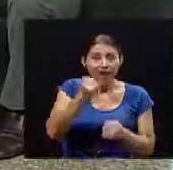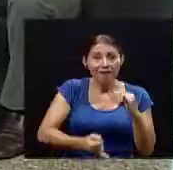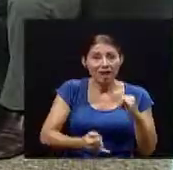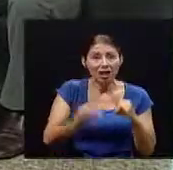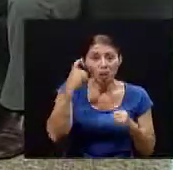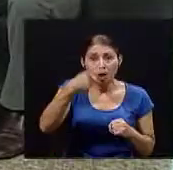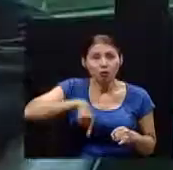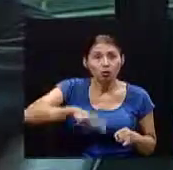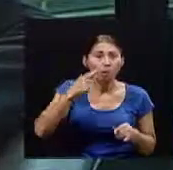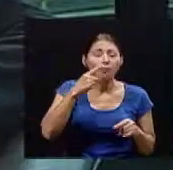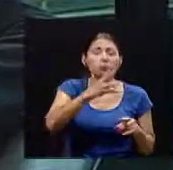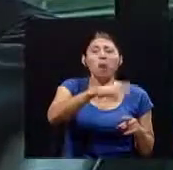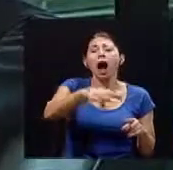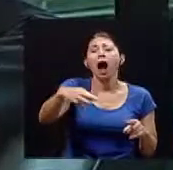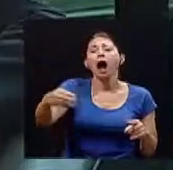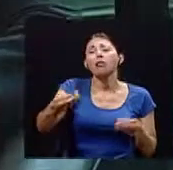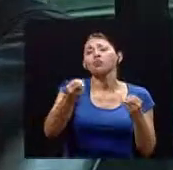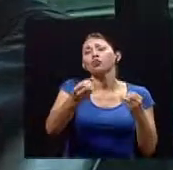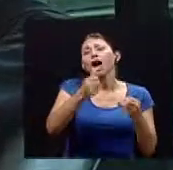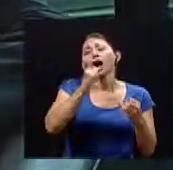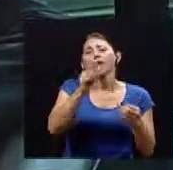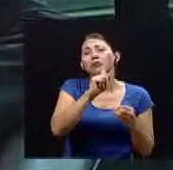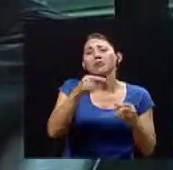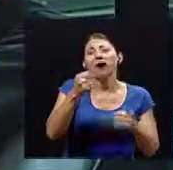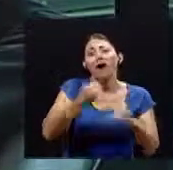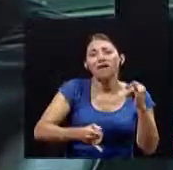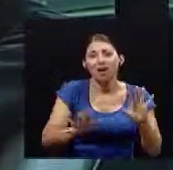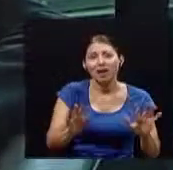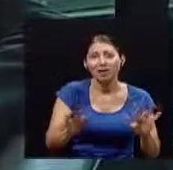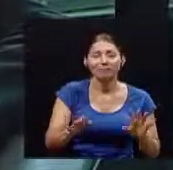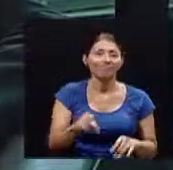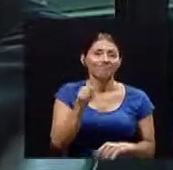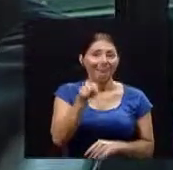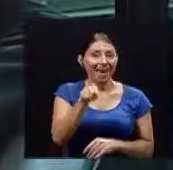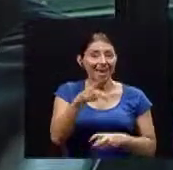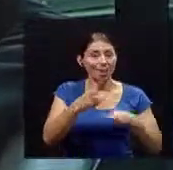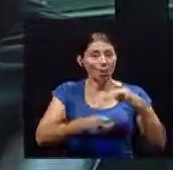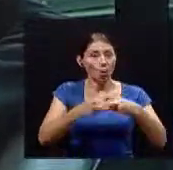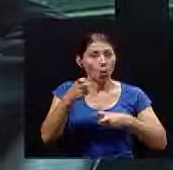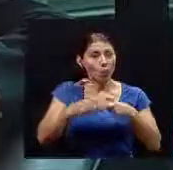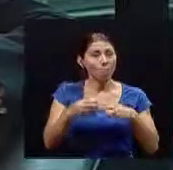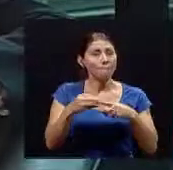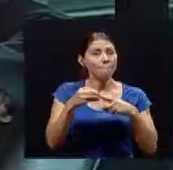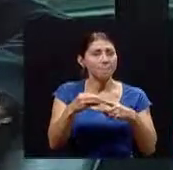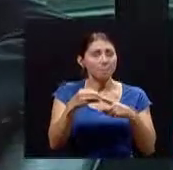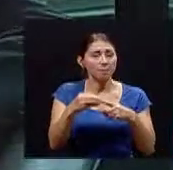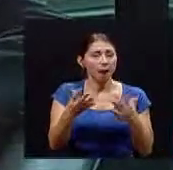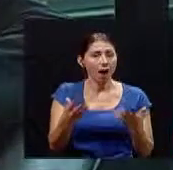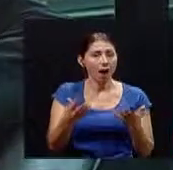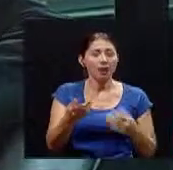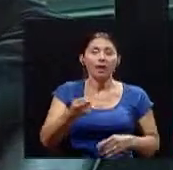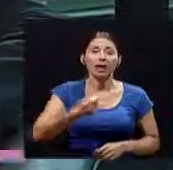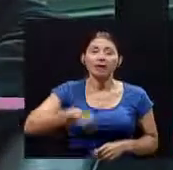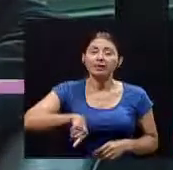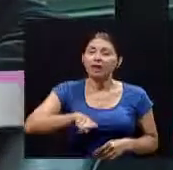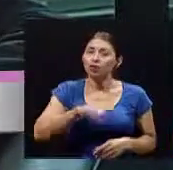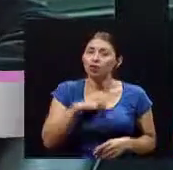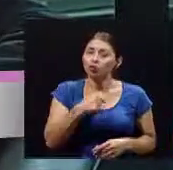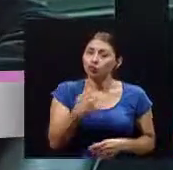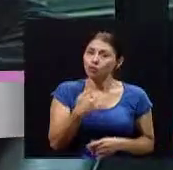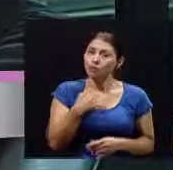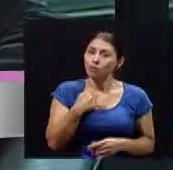en los mares bueno es que ahí el problema fundamental es que el que tengamos un recurso